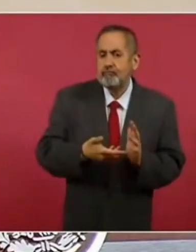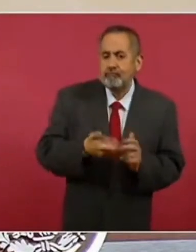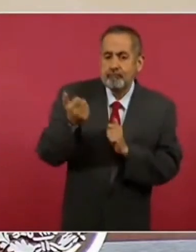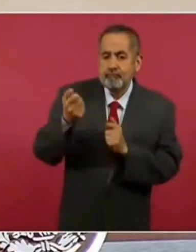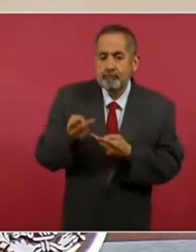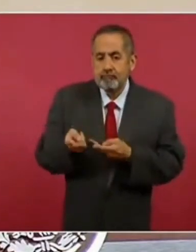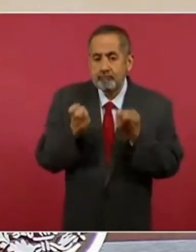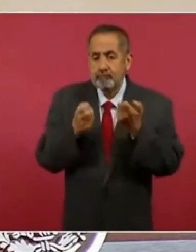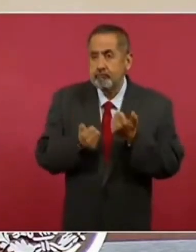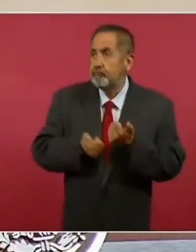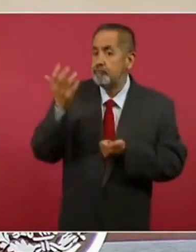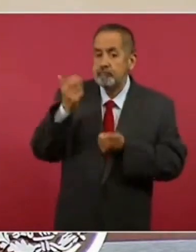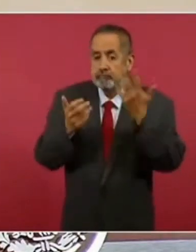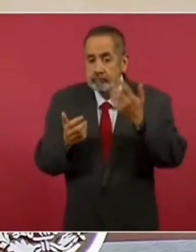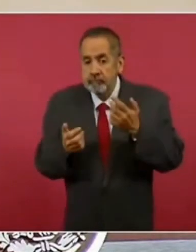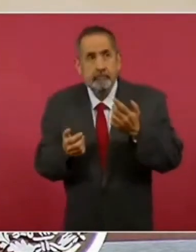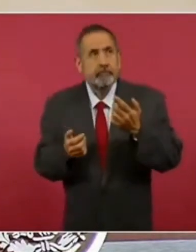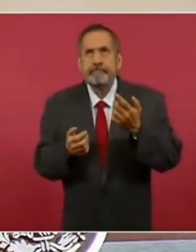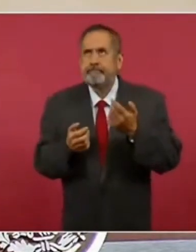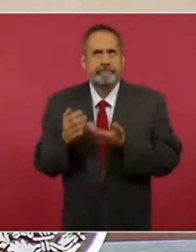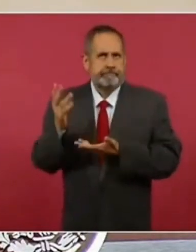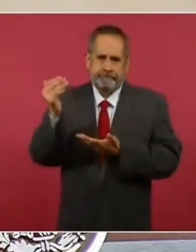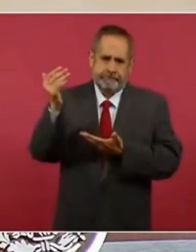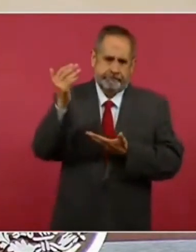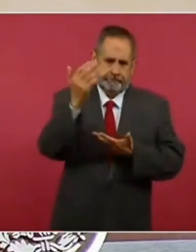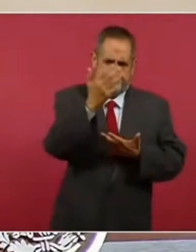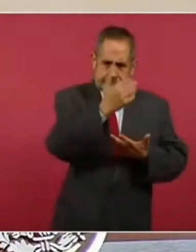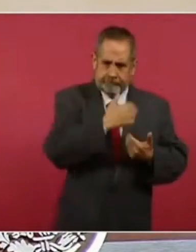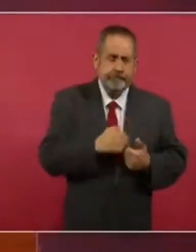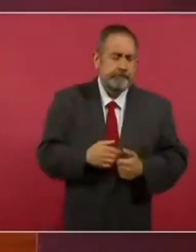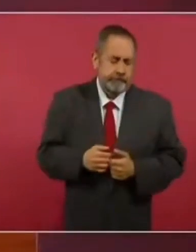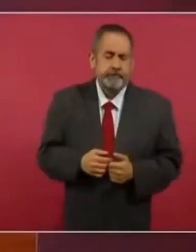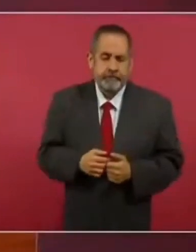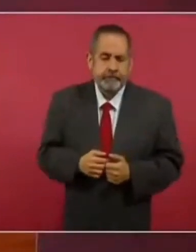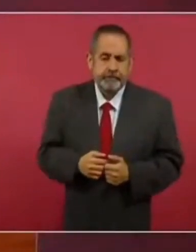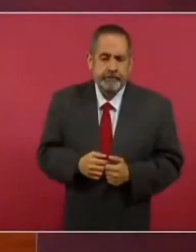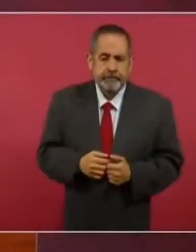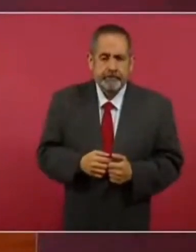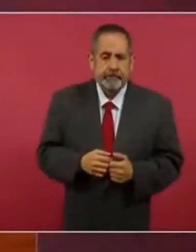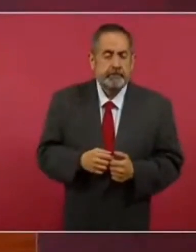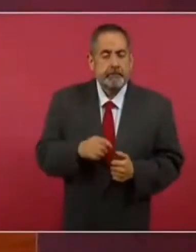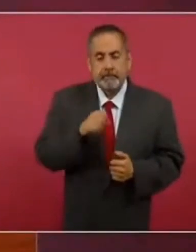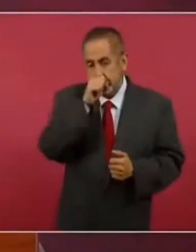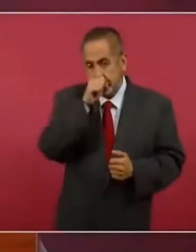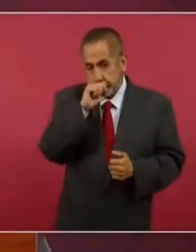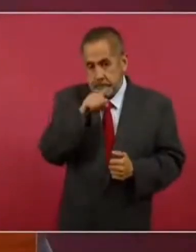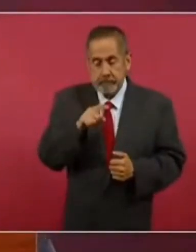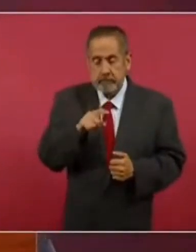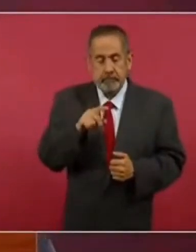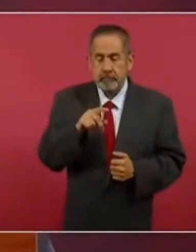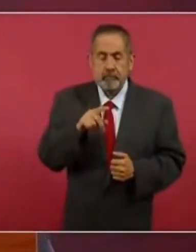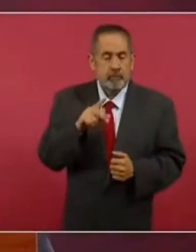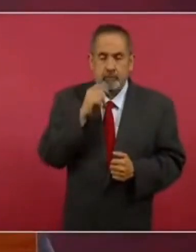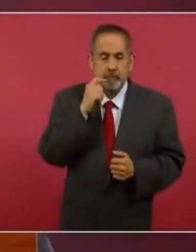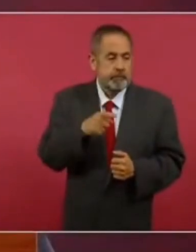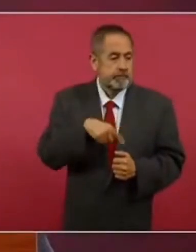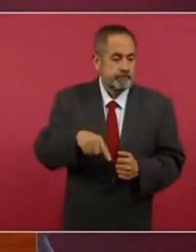Y además, antes que ello, pues evitar el saqueo,